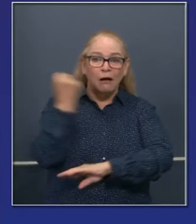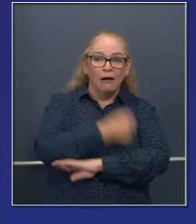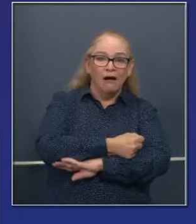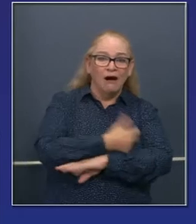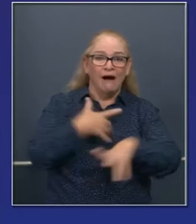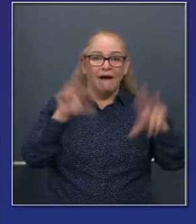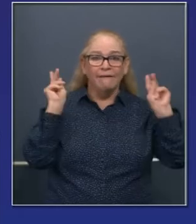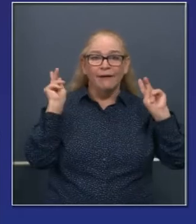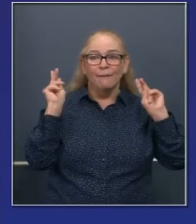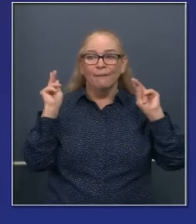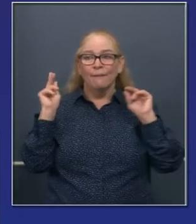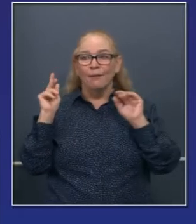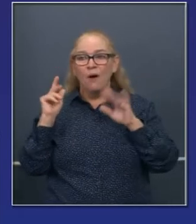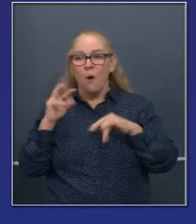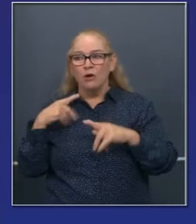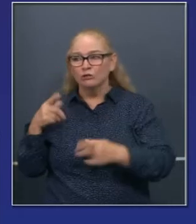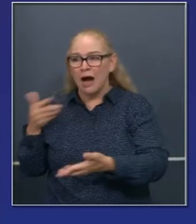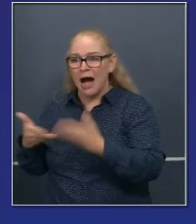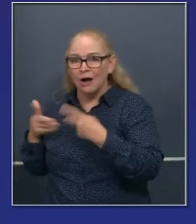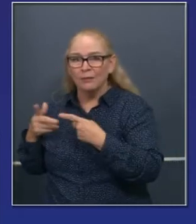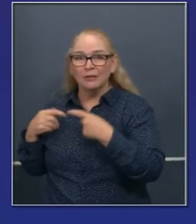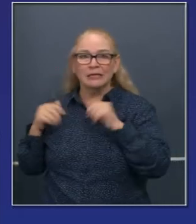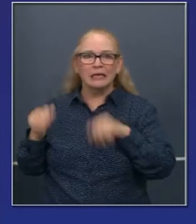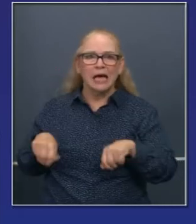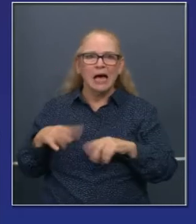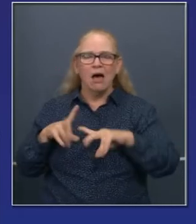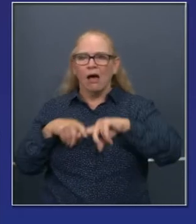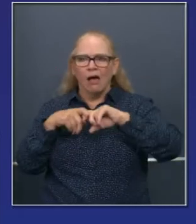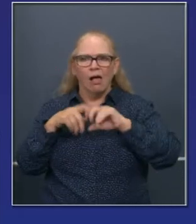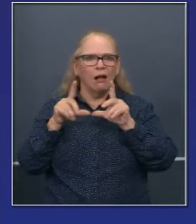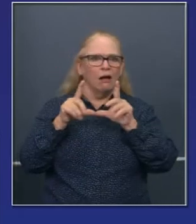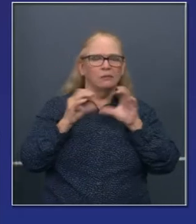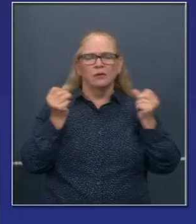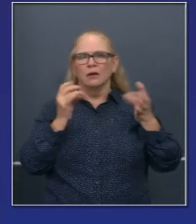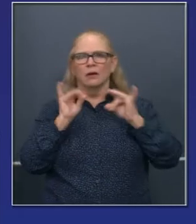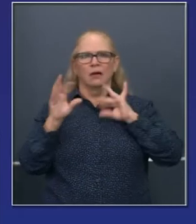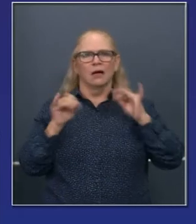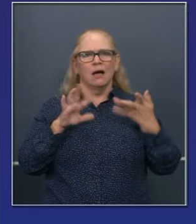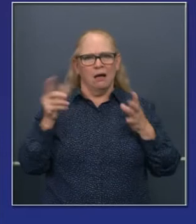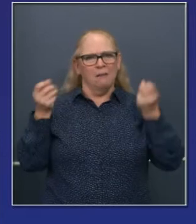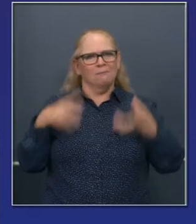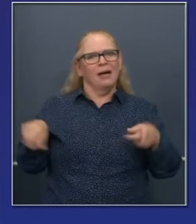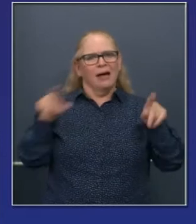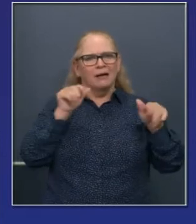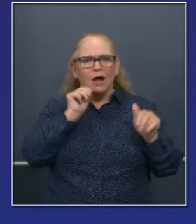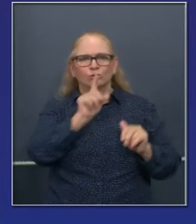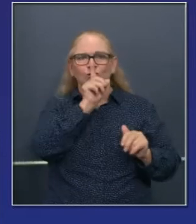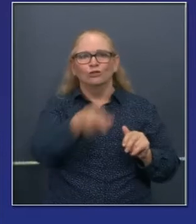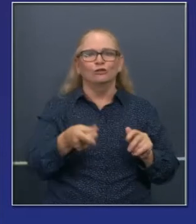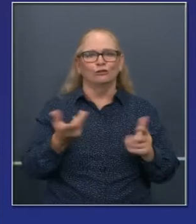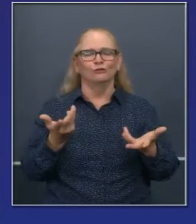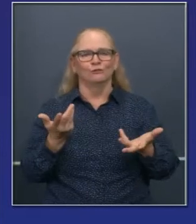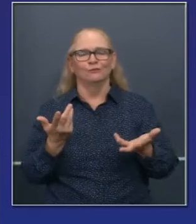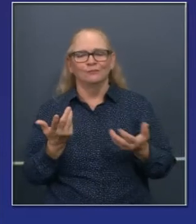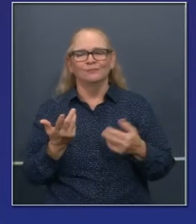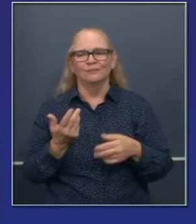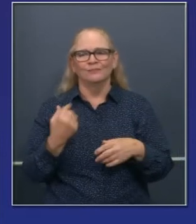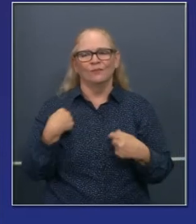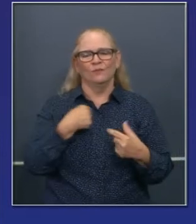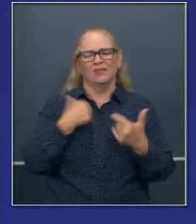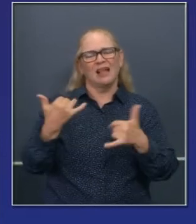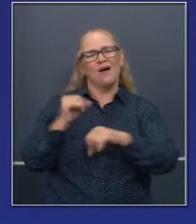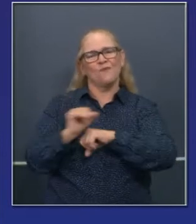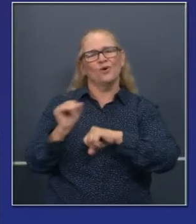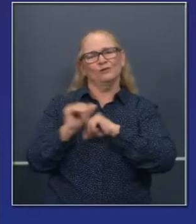tal vez pueden o no contratar a alguien. Queremos acelerar eso y hacerlo más fácil con nuestros líderes para desarrollar un nuevo